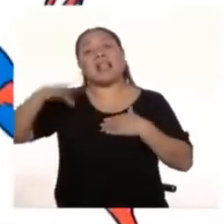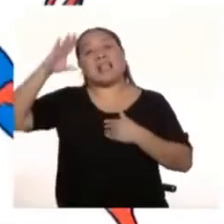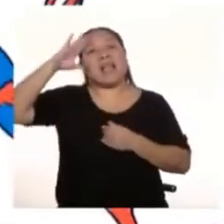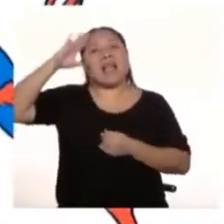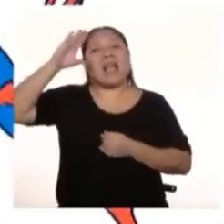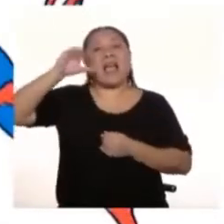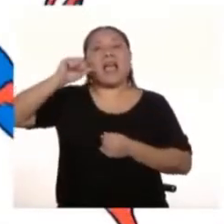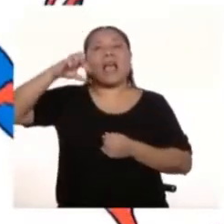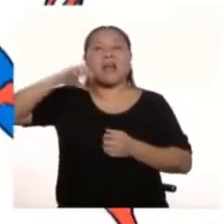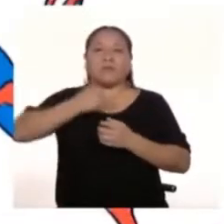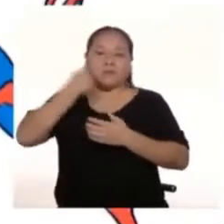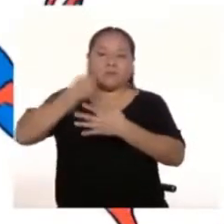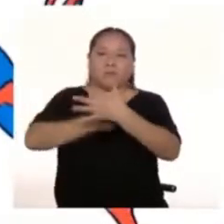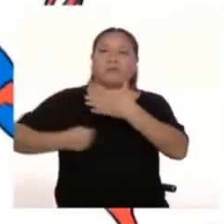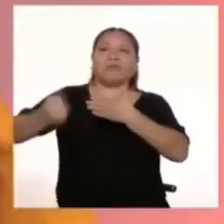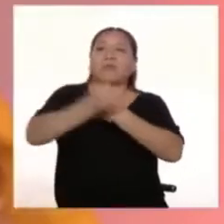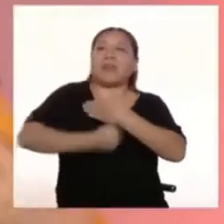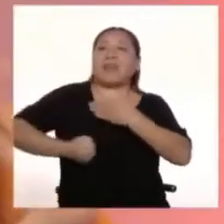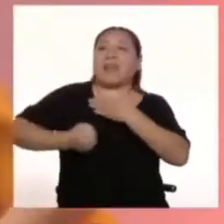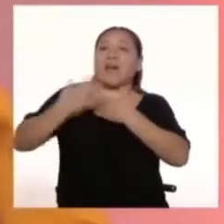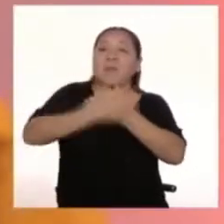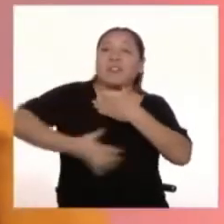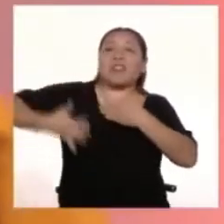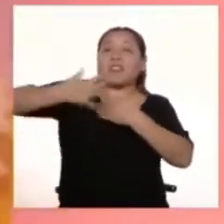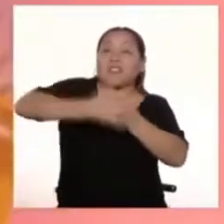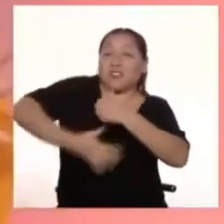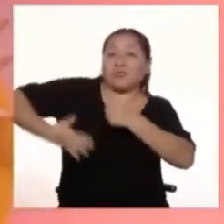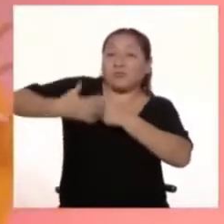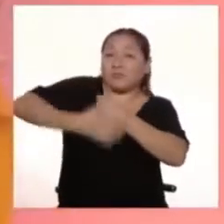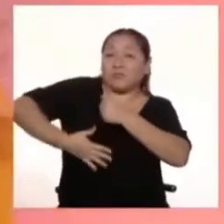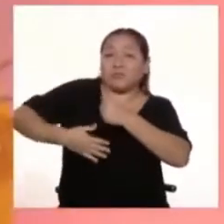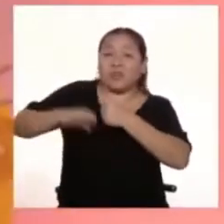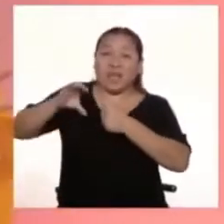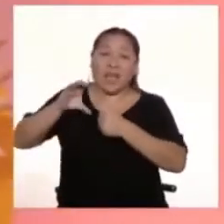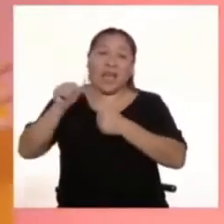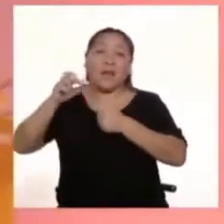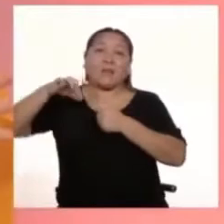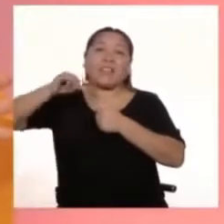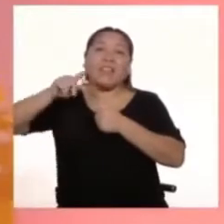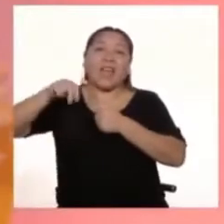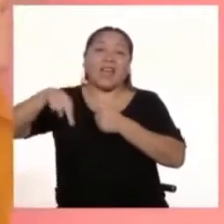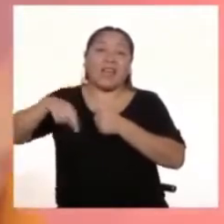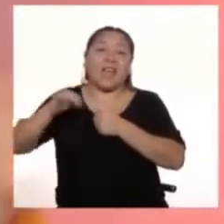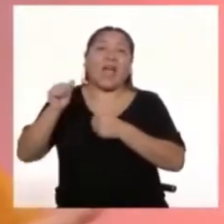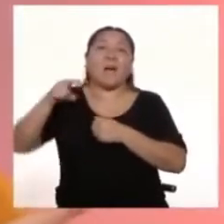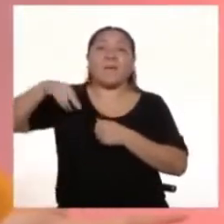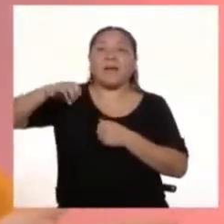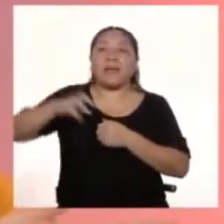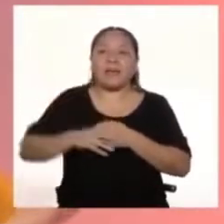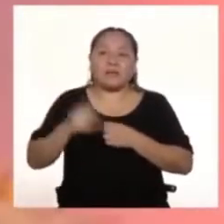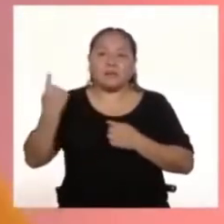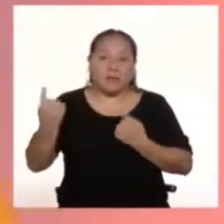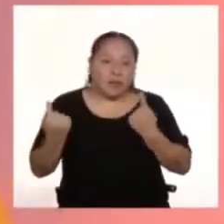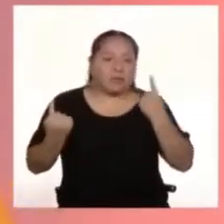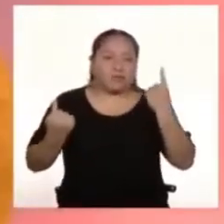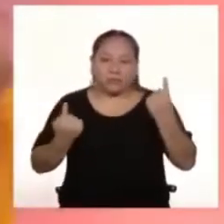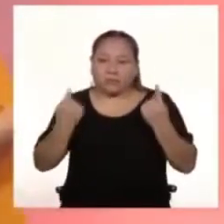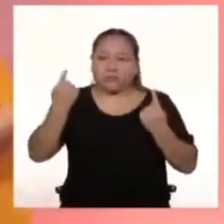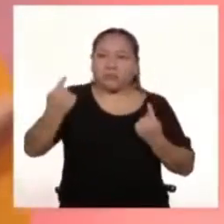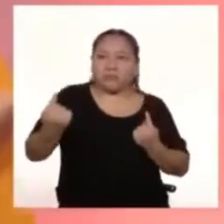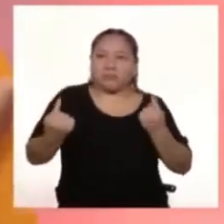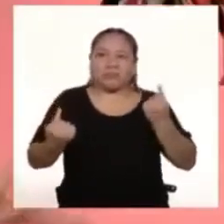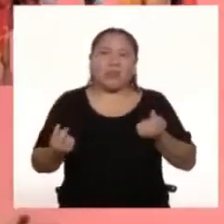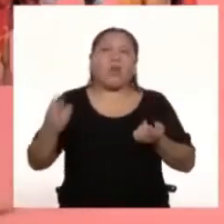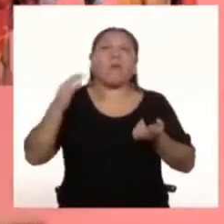Y por supuesto Ellos lo amaron Con el pasar del tiempo Cada casa editorial Se ha esforzado Por sacar un personaje Mejor al anterior